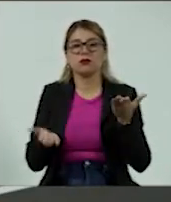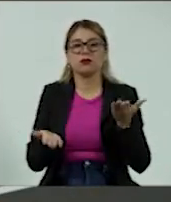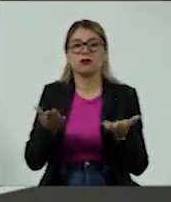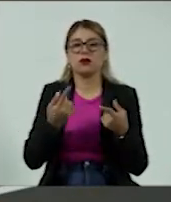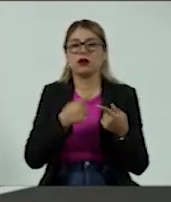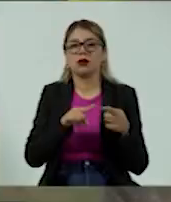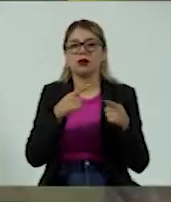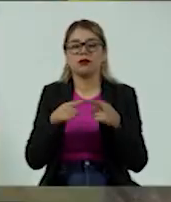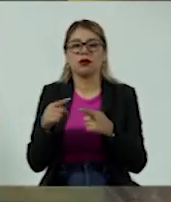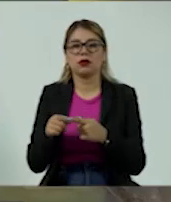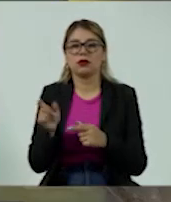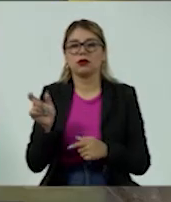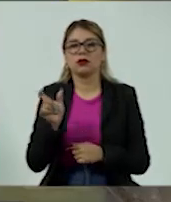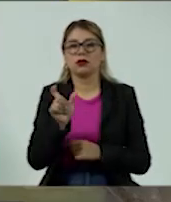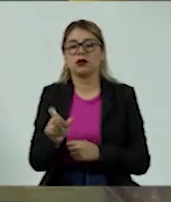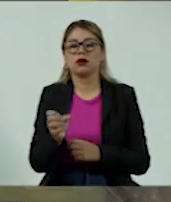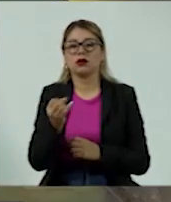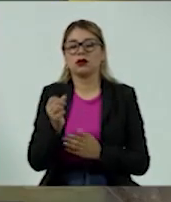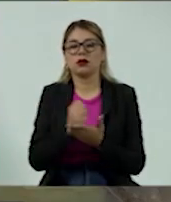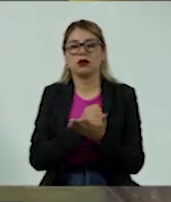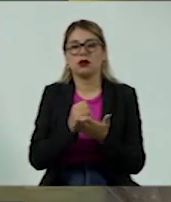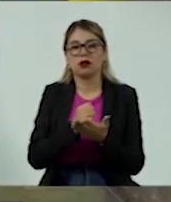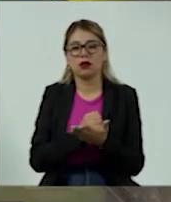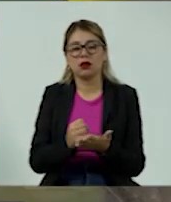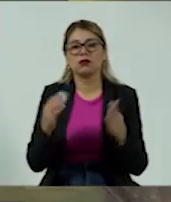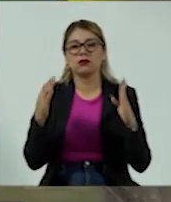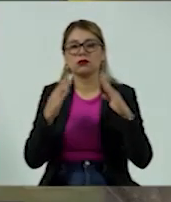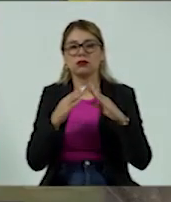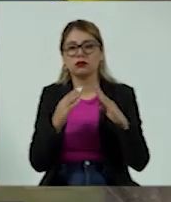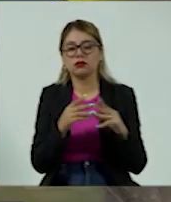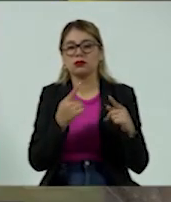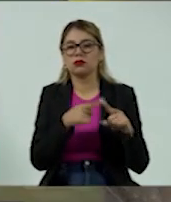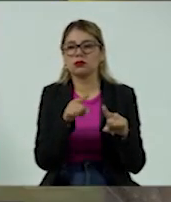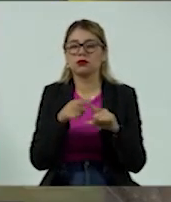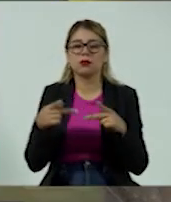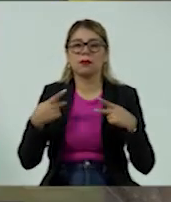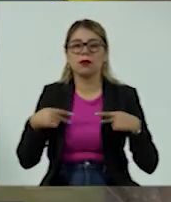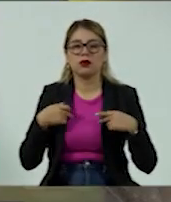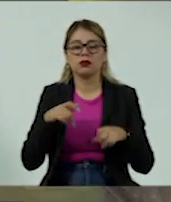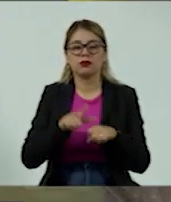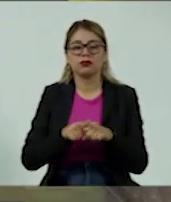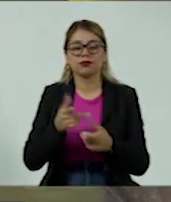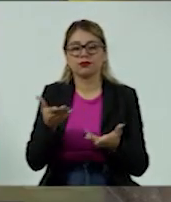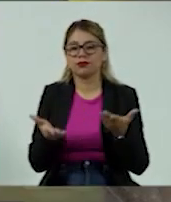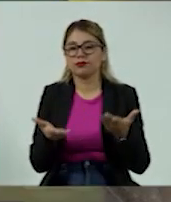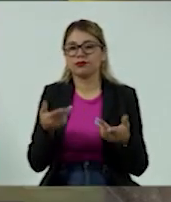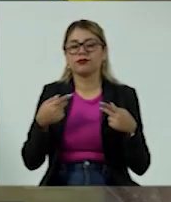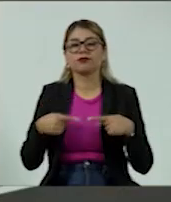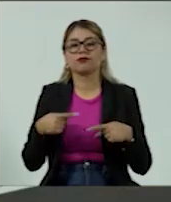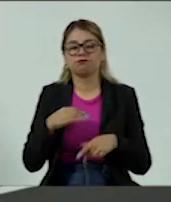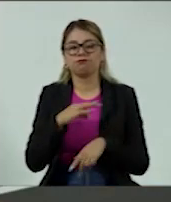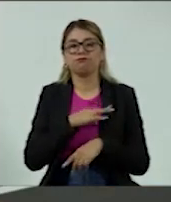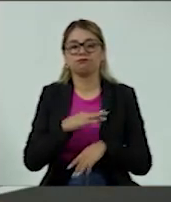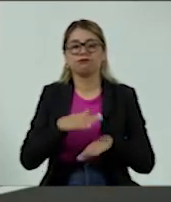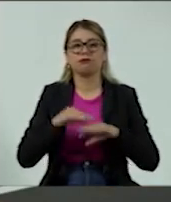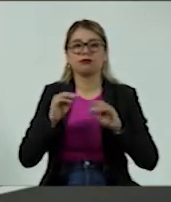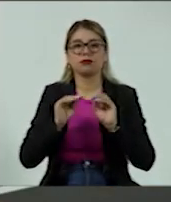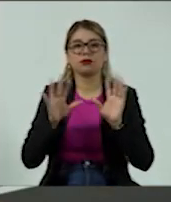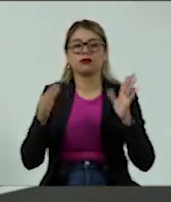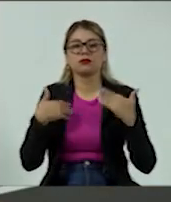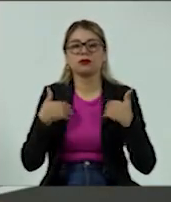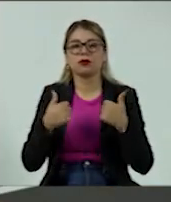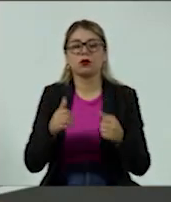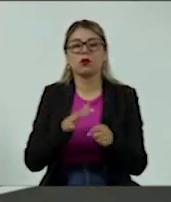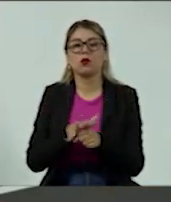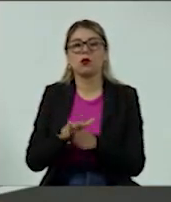distintas tarjetas, entre créditos hipotecarios, entre créditos personales, de manera que la gente pueda ingresar y entender cuál es el